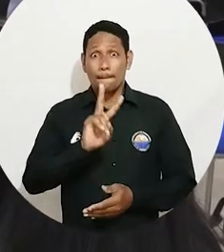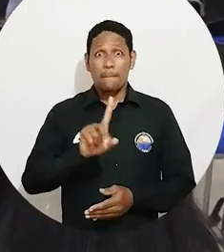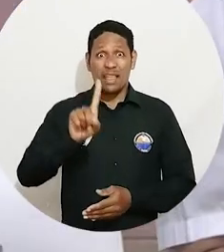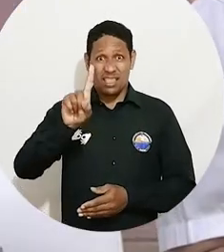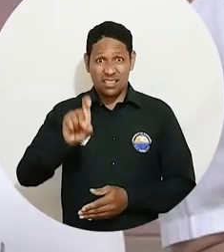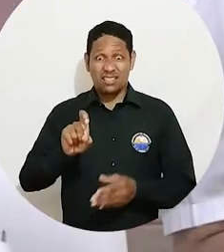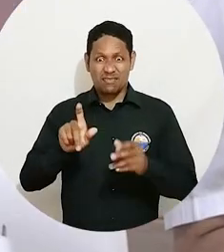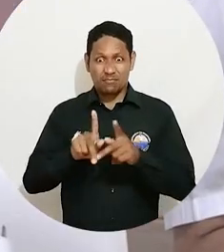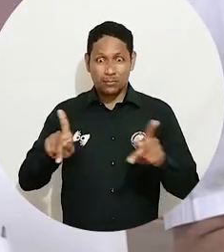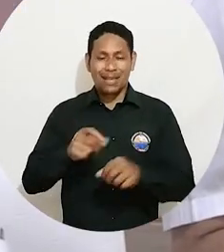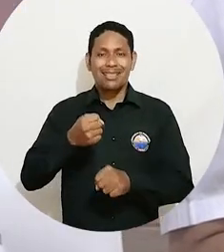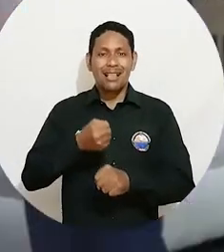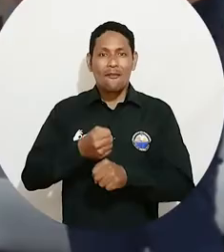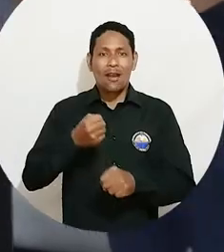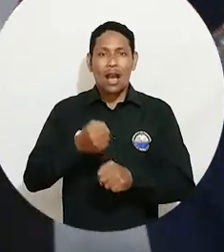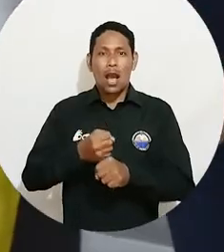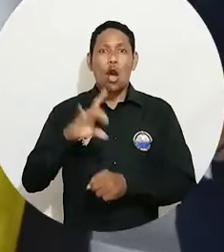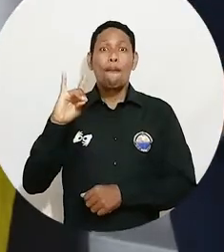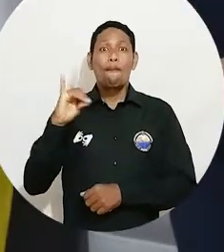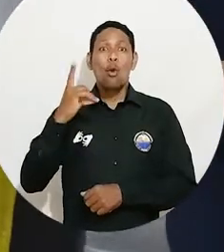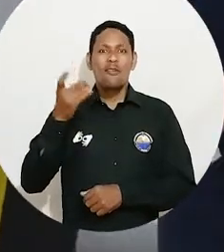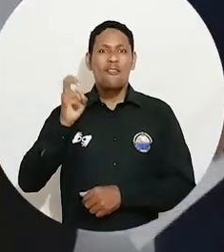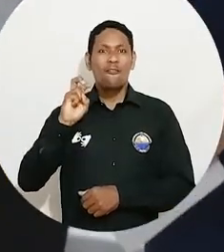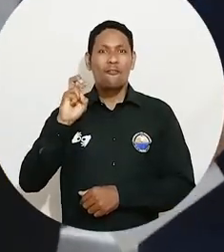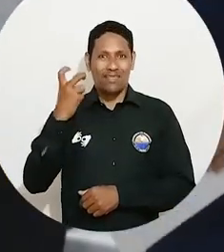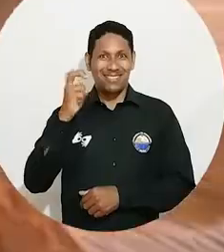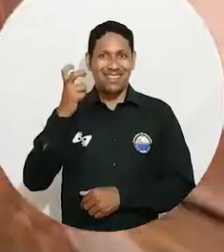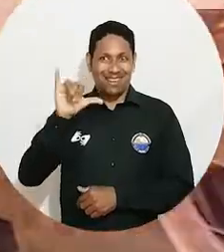altos funcionarios de la Fiscalía de la República de Bolivia.